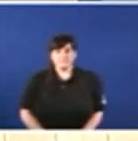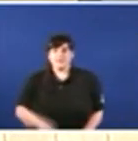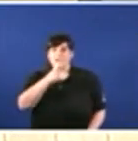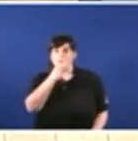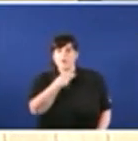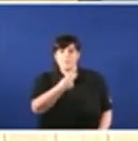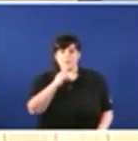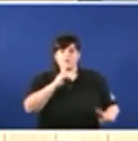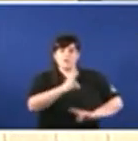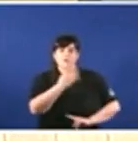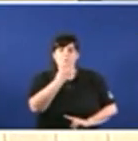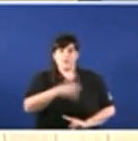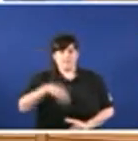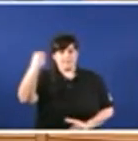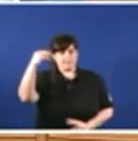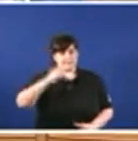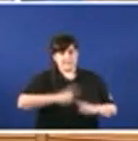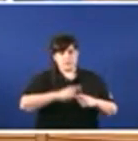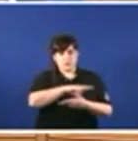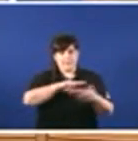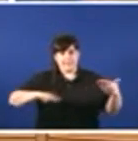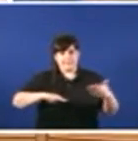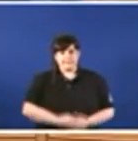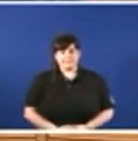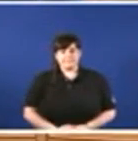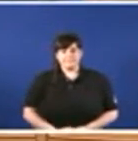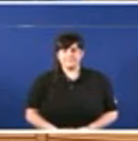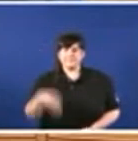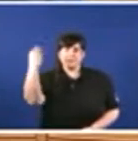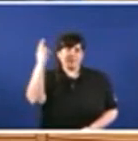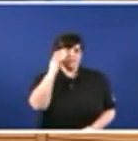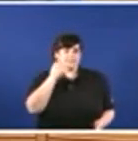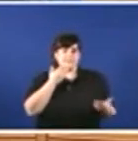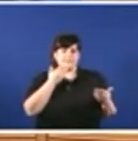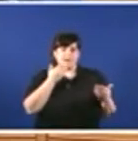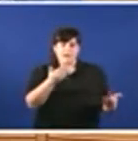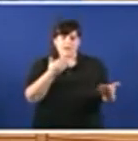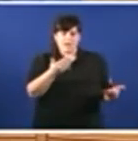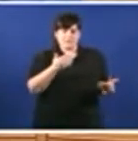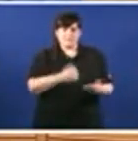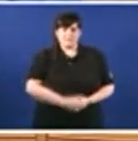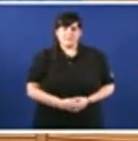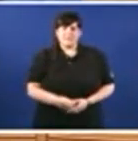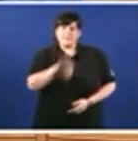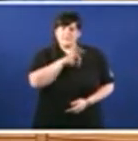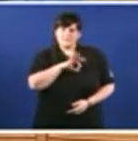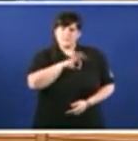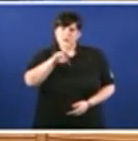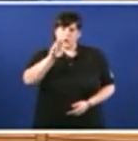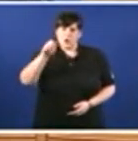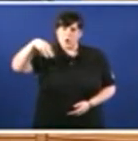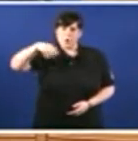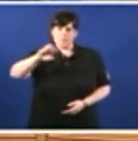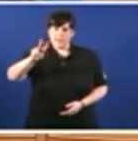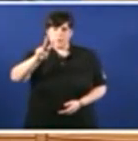Tenha palabra para a réplica o presidente da Asunta Moitas gracias, señora presidenta Señor Beno Robeu Dice vostede que Os votos